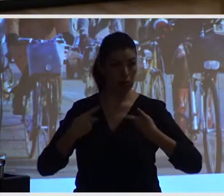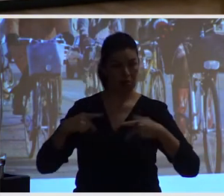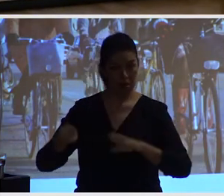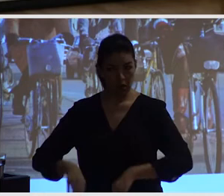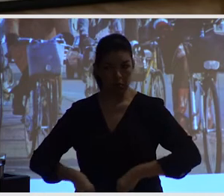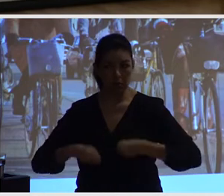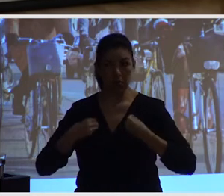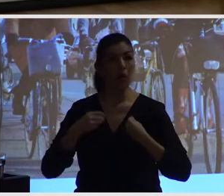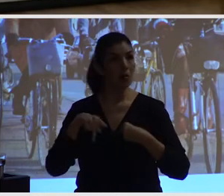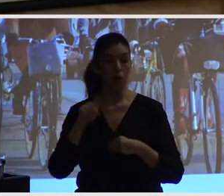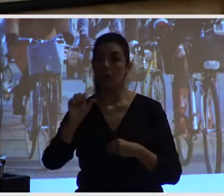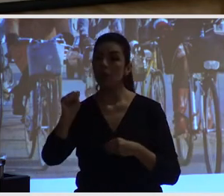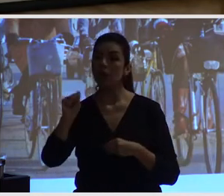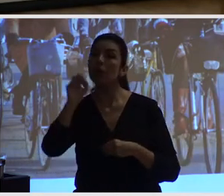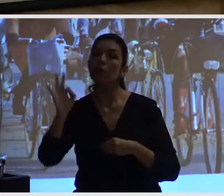60%.